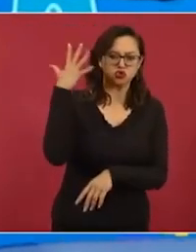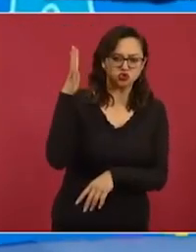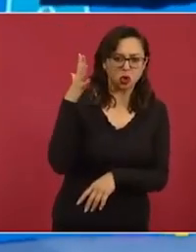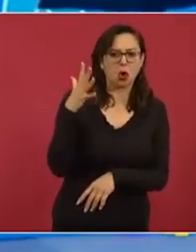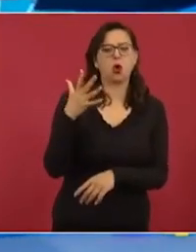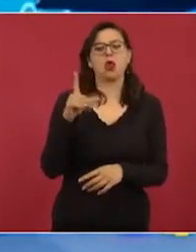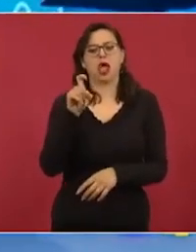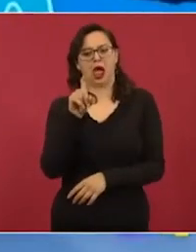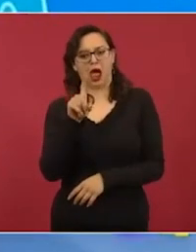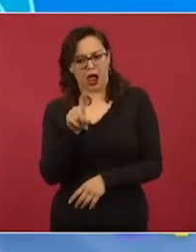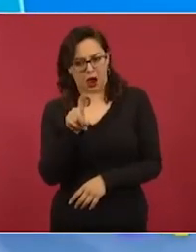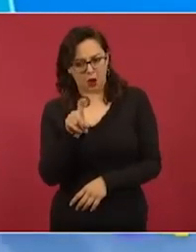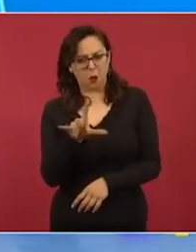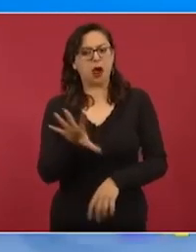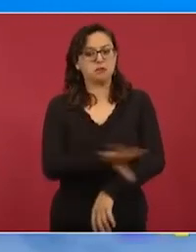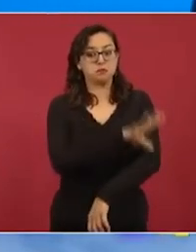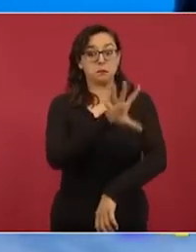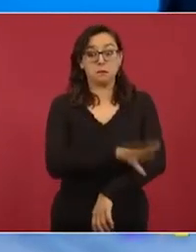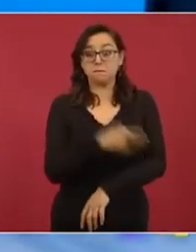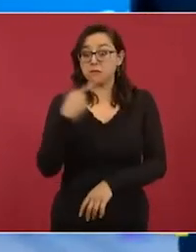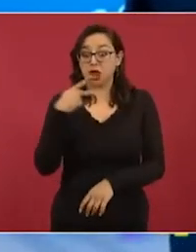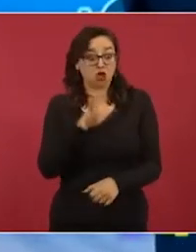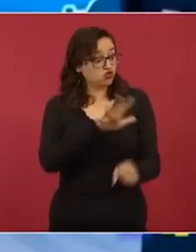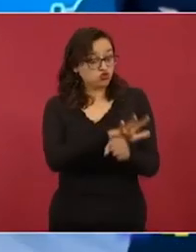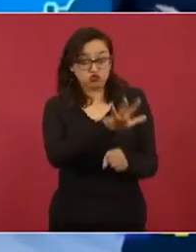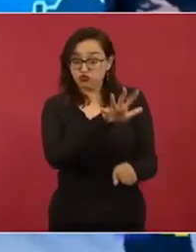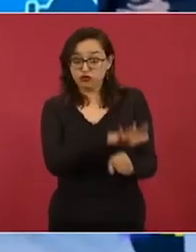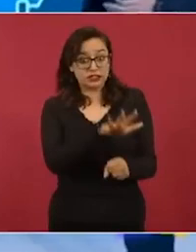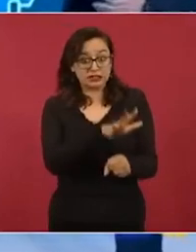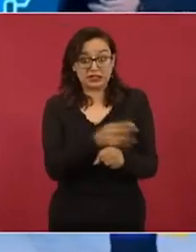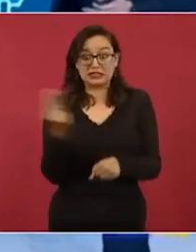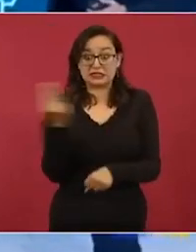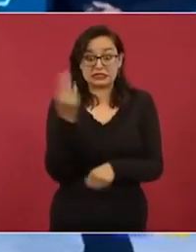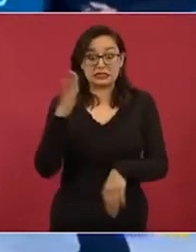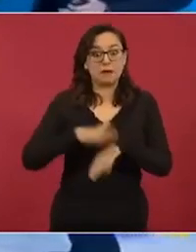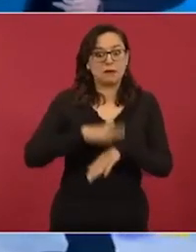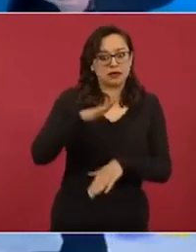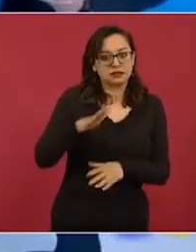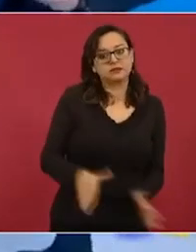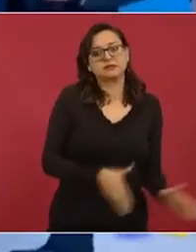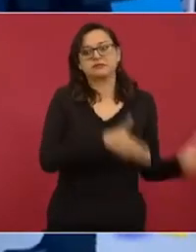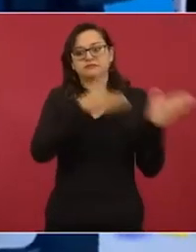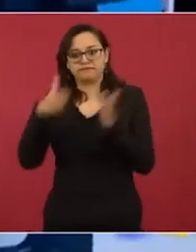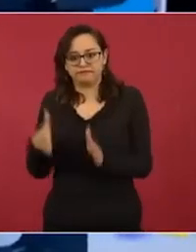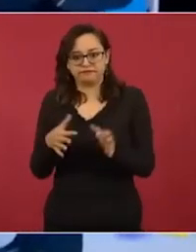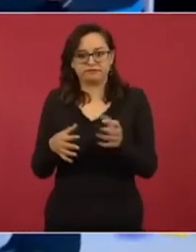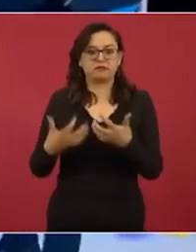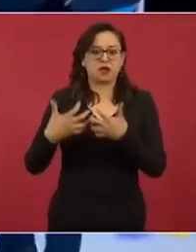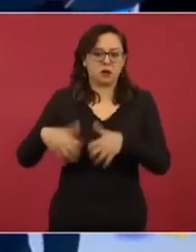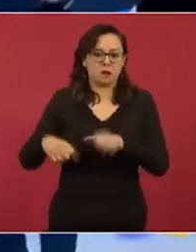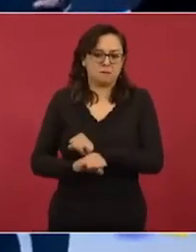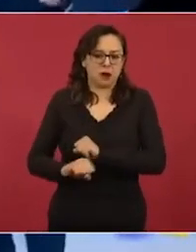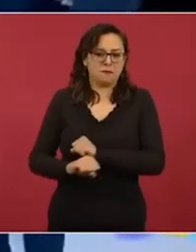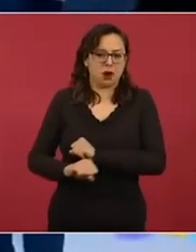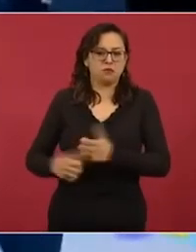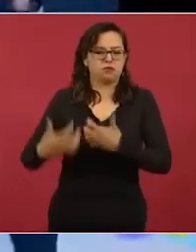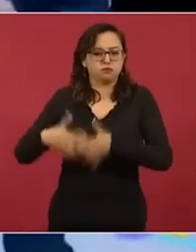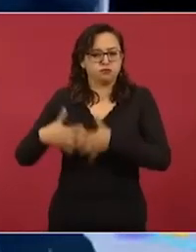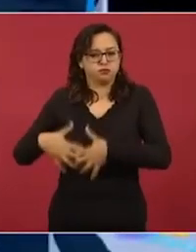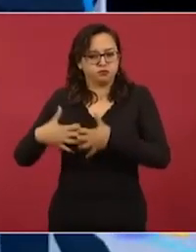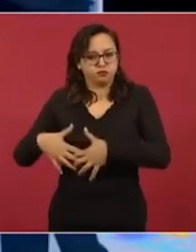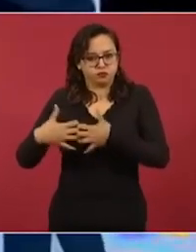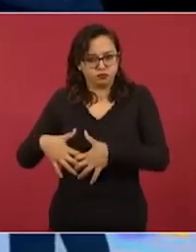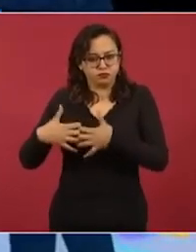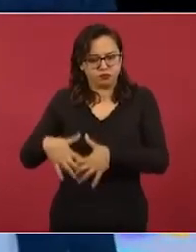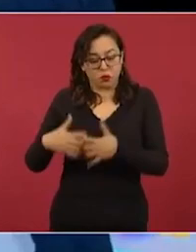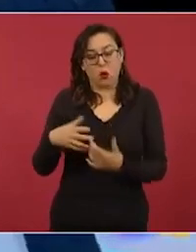la energía hidráulica, si se necesita más, entonces entran elementos más caros, la nuclear fundamentalmente, 40, 50 euros el megavatio hora,